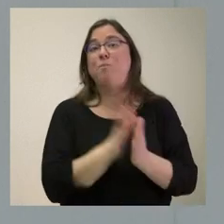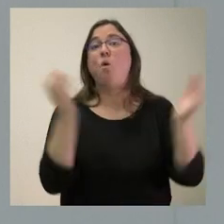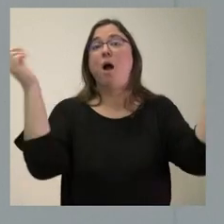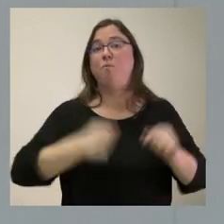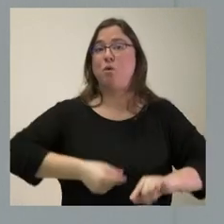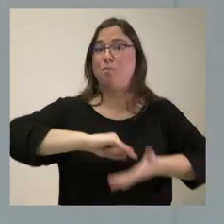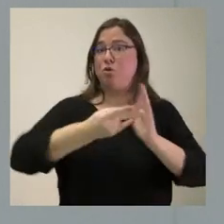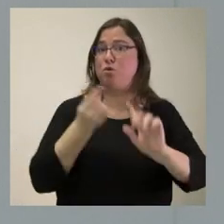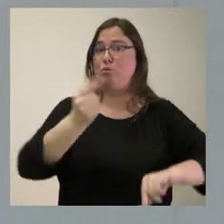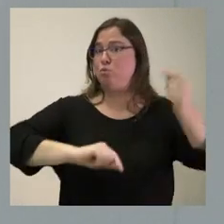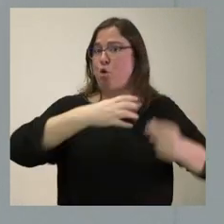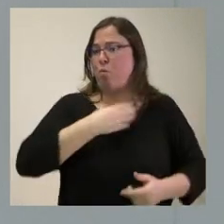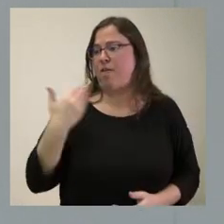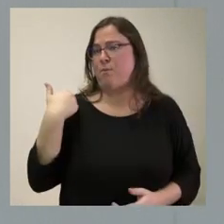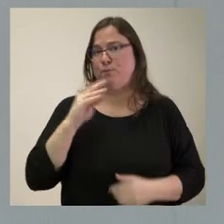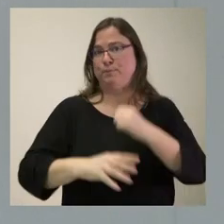proyecto de presupuestos aprobado en el Gobierno de Castilla y León.